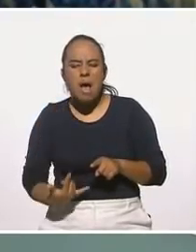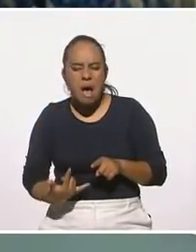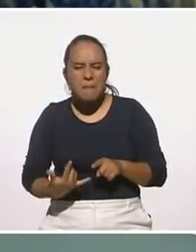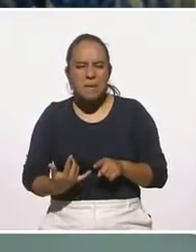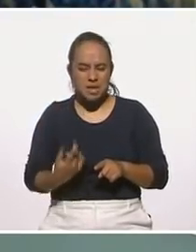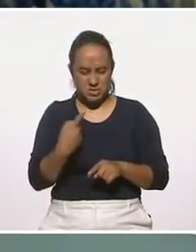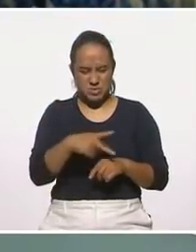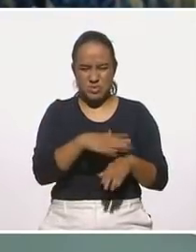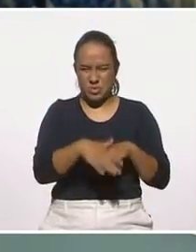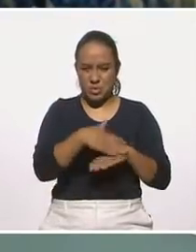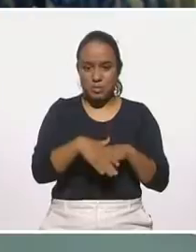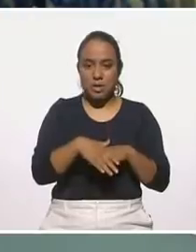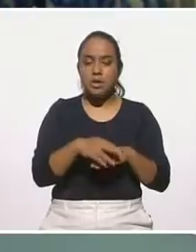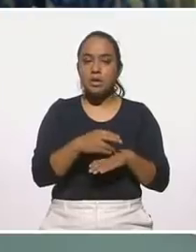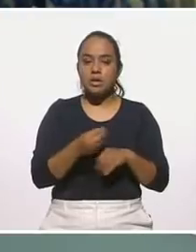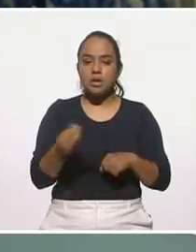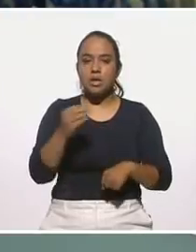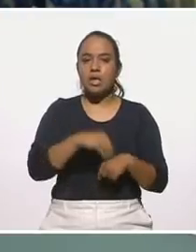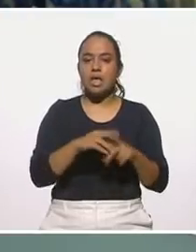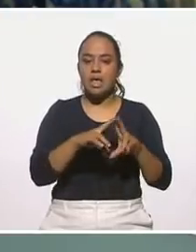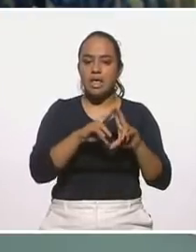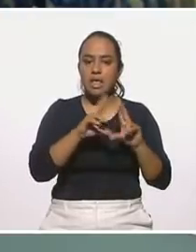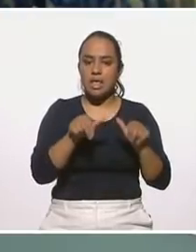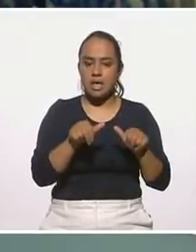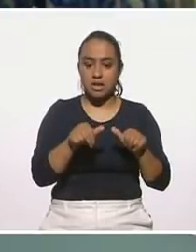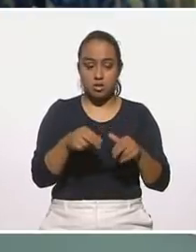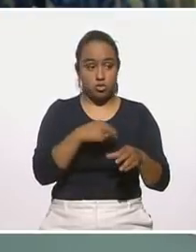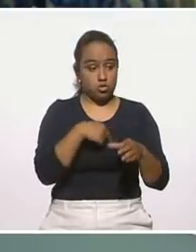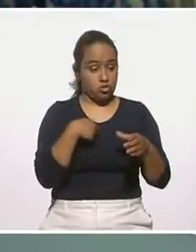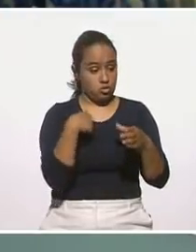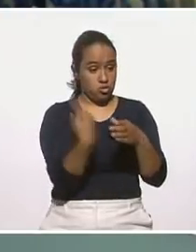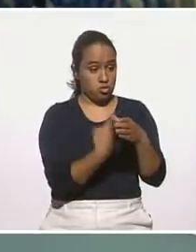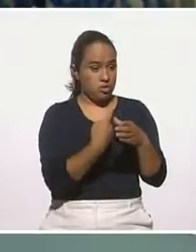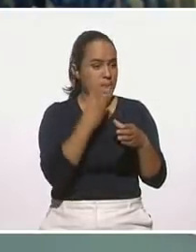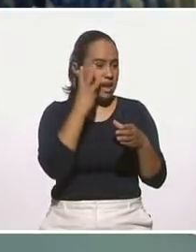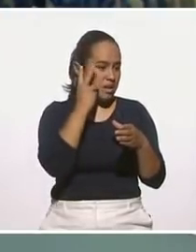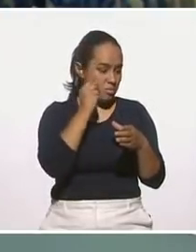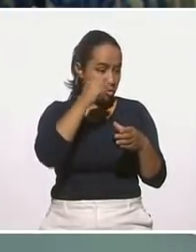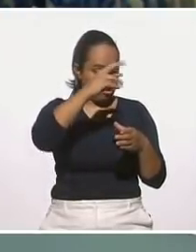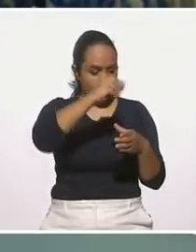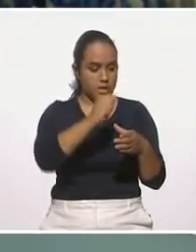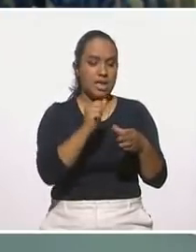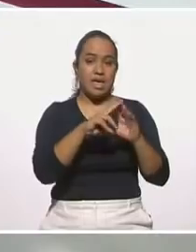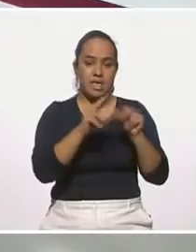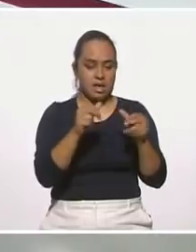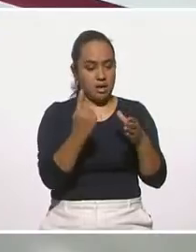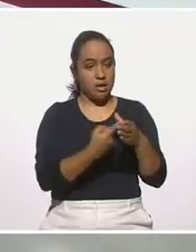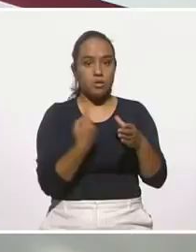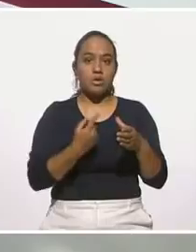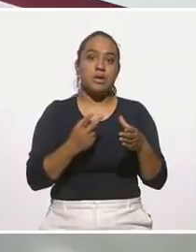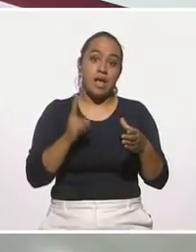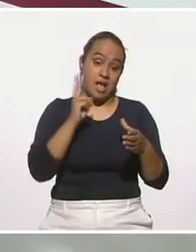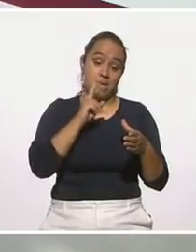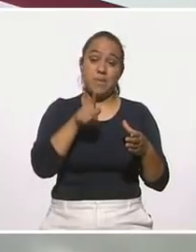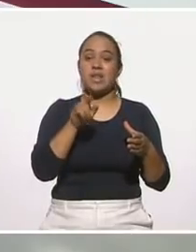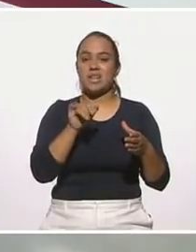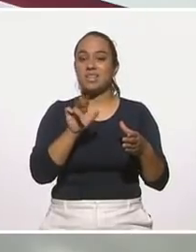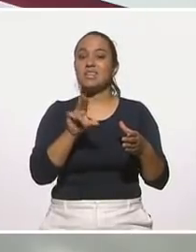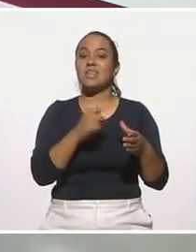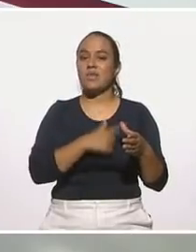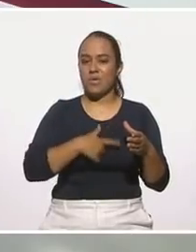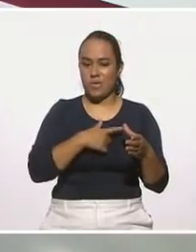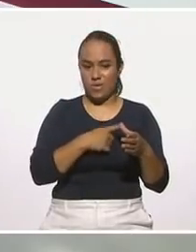la baba de nopal es ponerle hielo, al batir con hielo y limón y me dirán si no les gusta, pero van a ver,